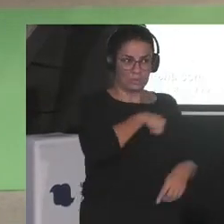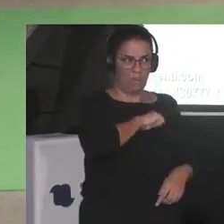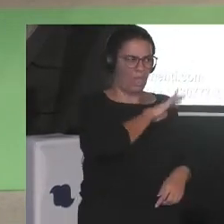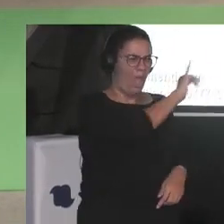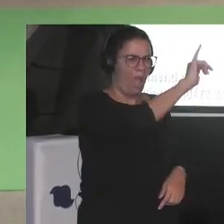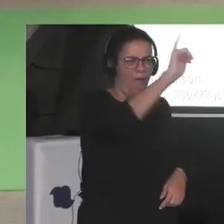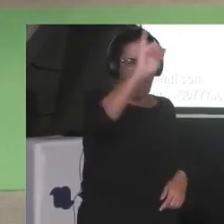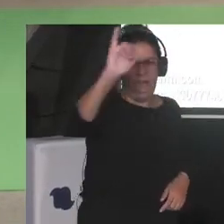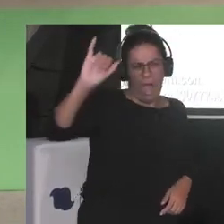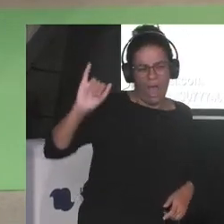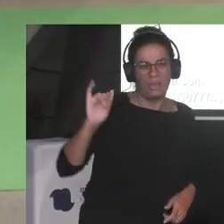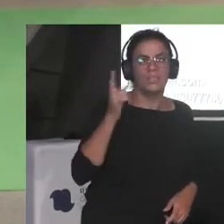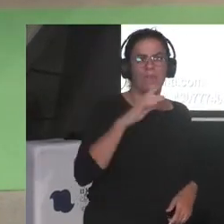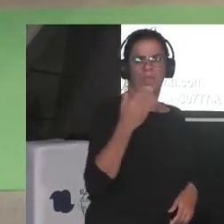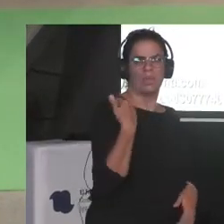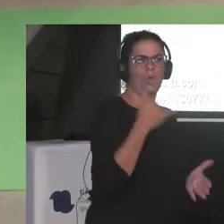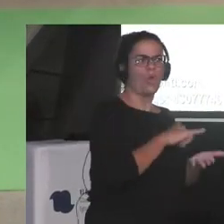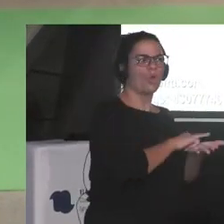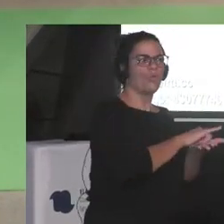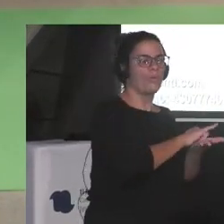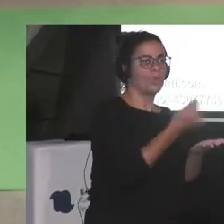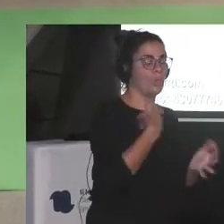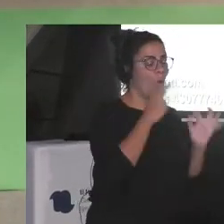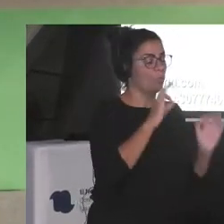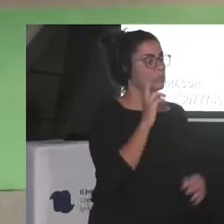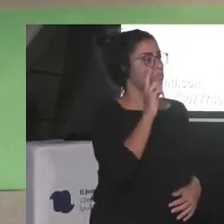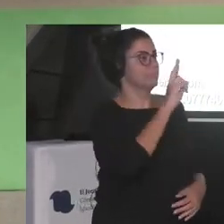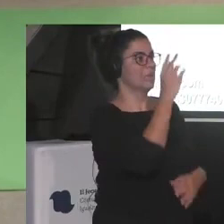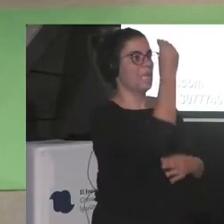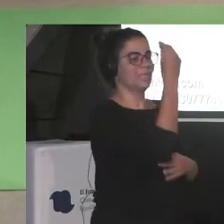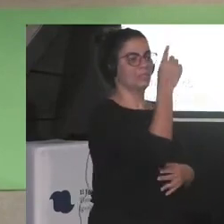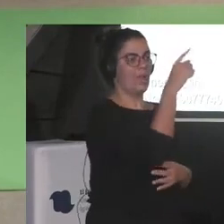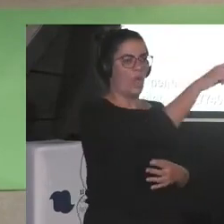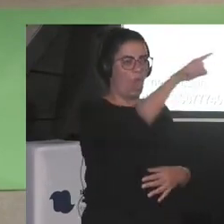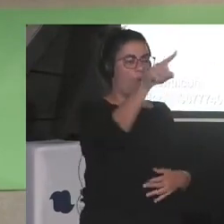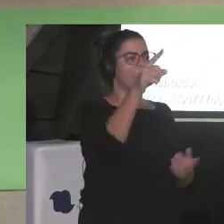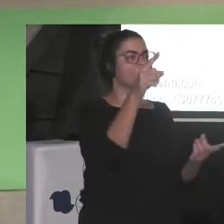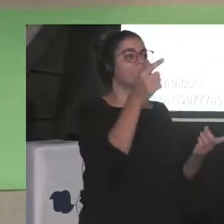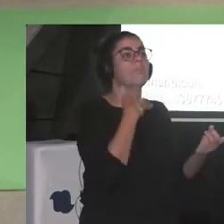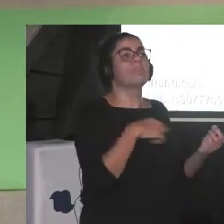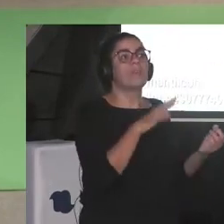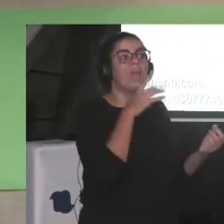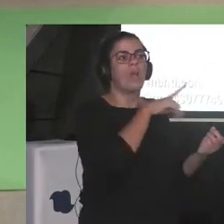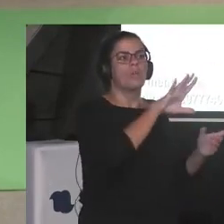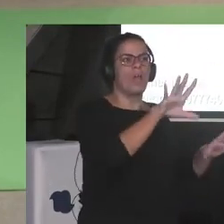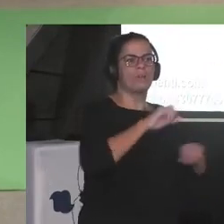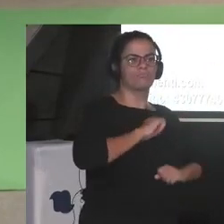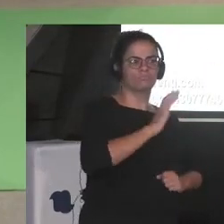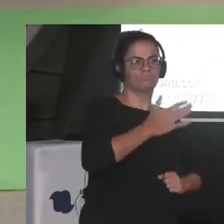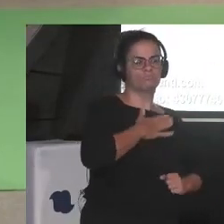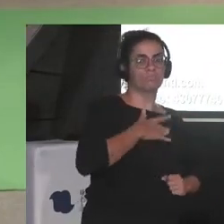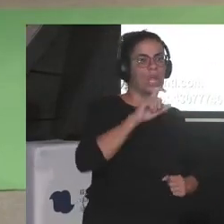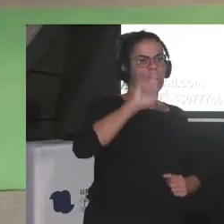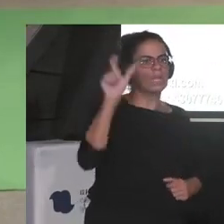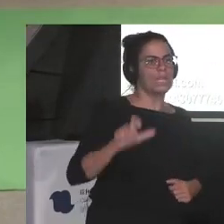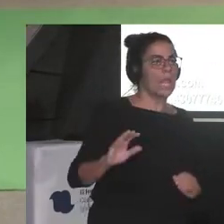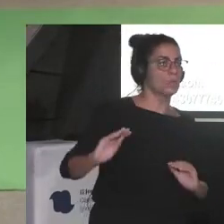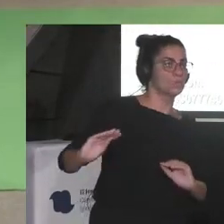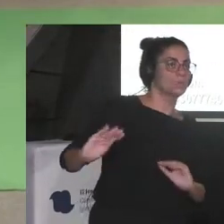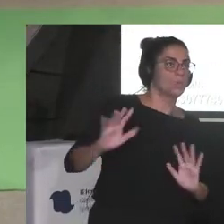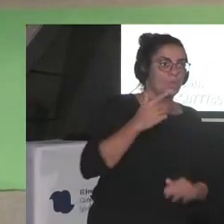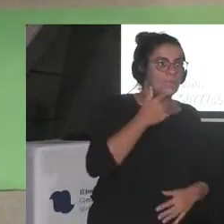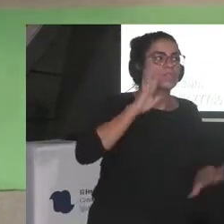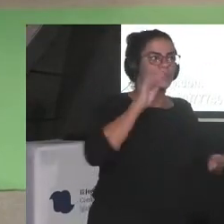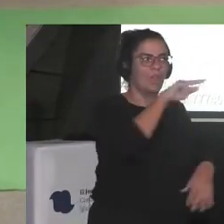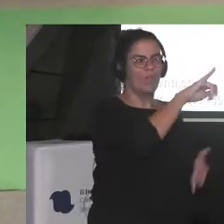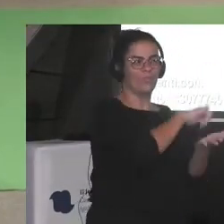hace poco en Nueva York también llegué a la estatua de Colón que me dicen que ahora se la han apropiado a los italianos entonces aunque allí en Nueva